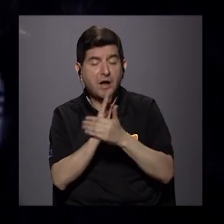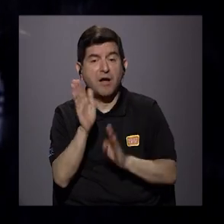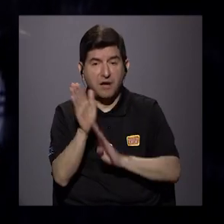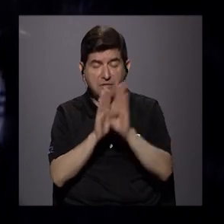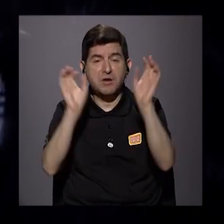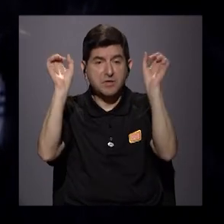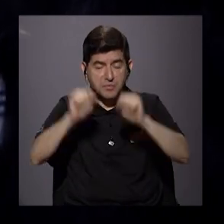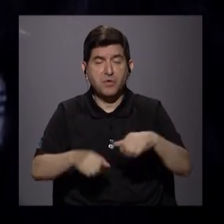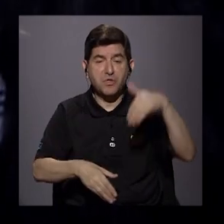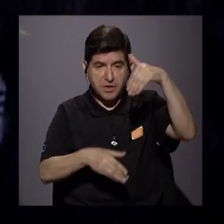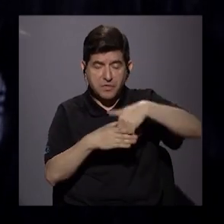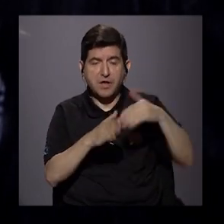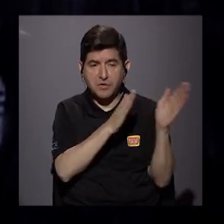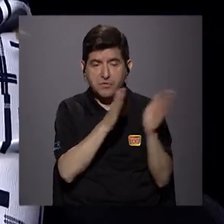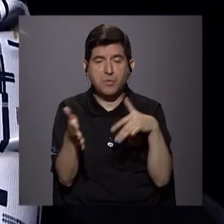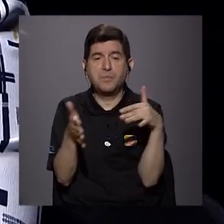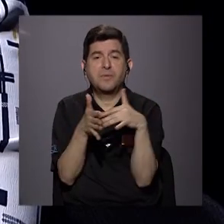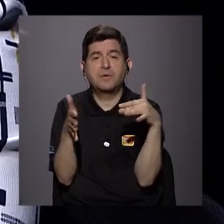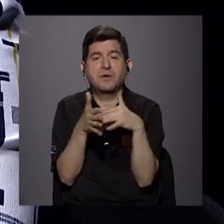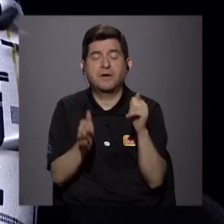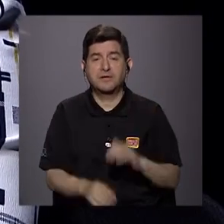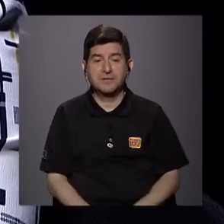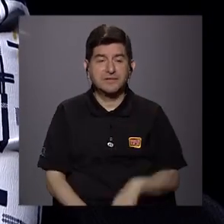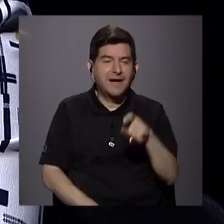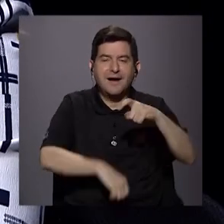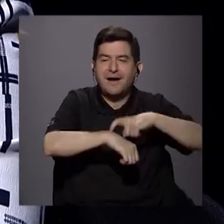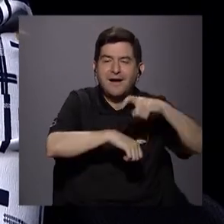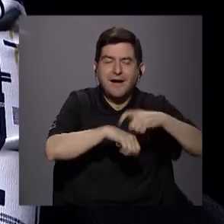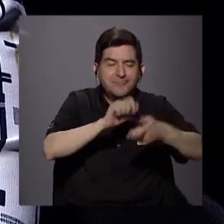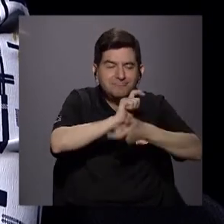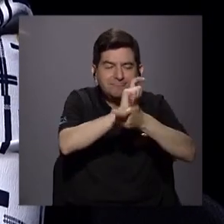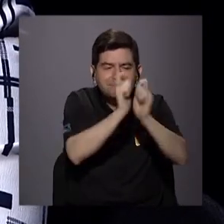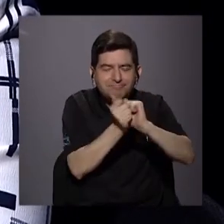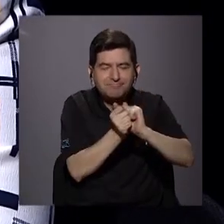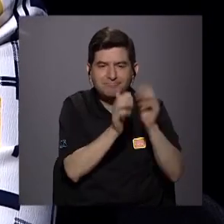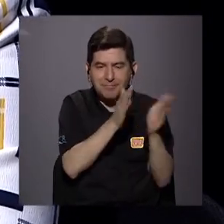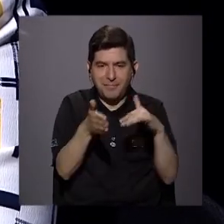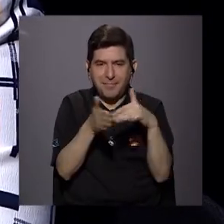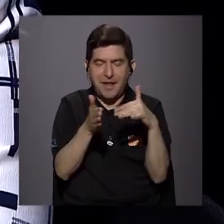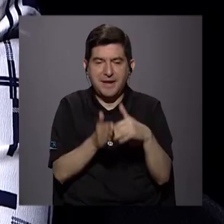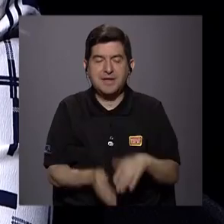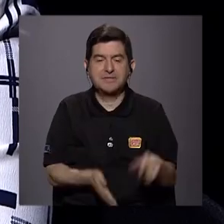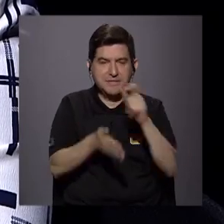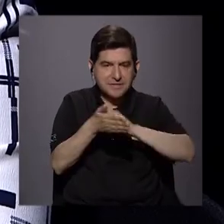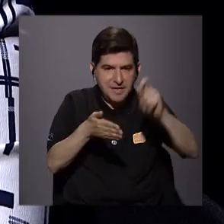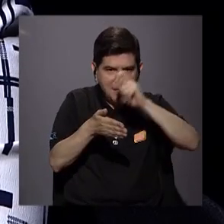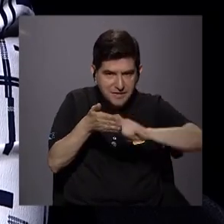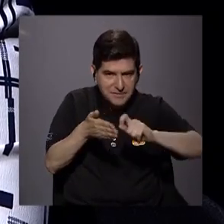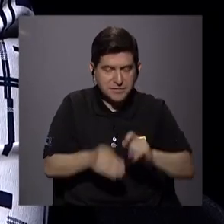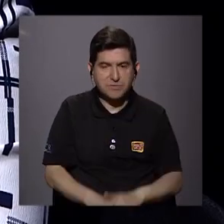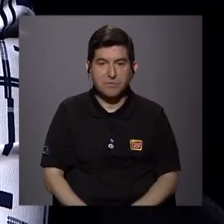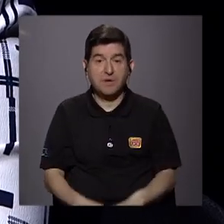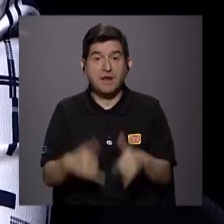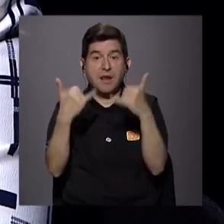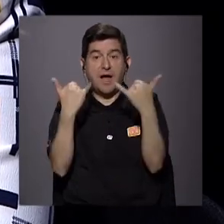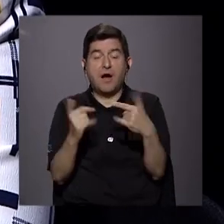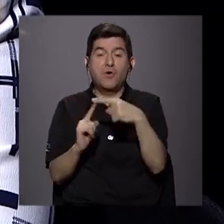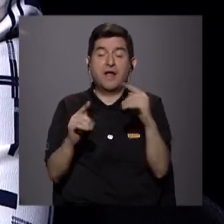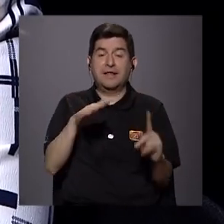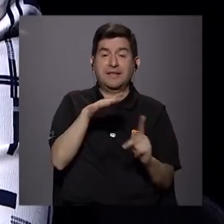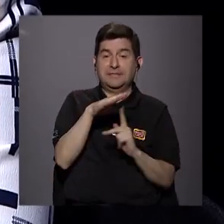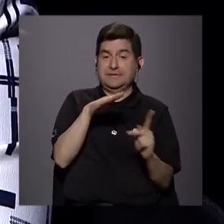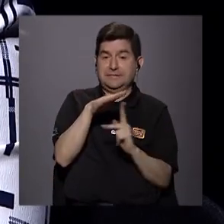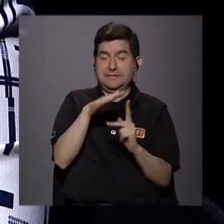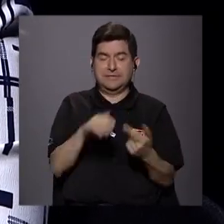desarrollar también dentro de los planes de estudios. Entonces, ahí es donde se empiezan a modificar planes de estudios, desde primaria, ¿verdad? Incluso ahora desde el